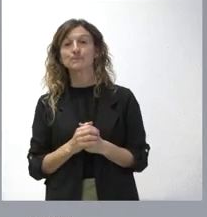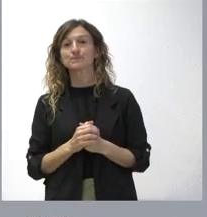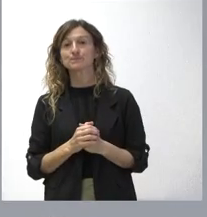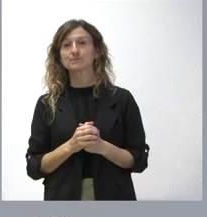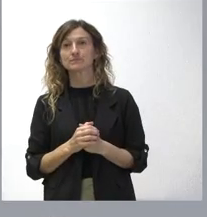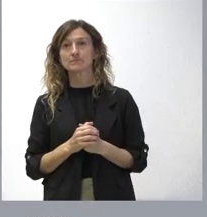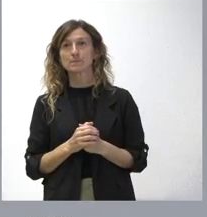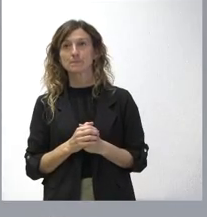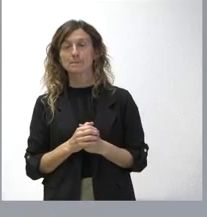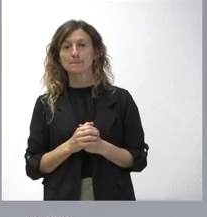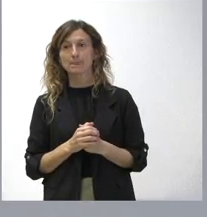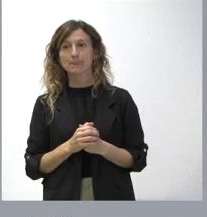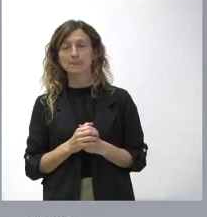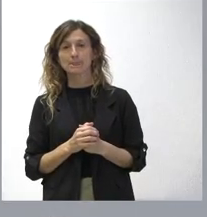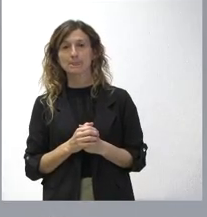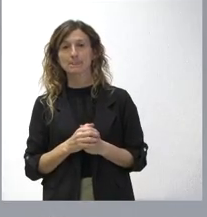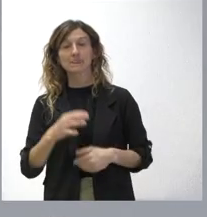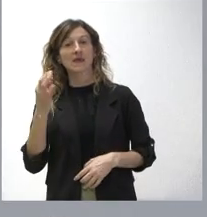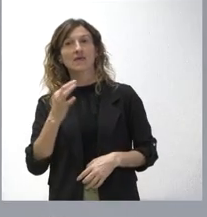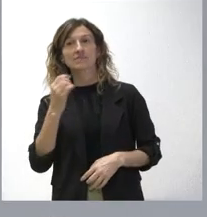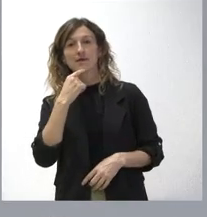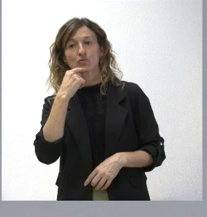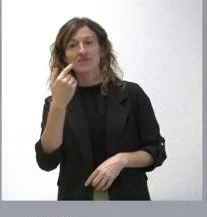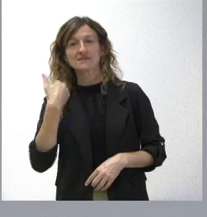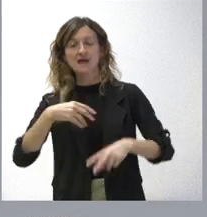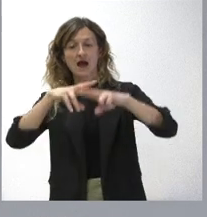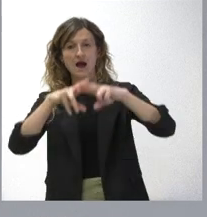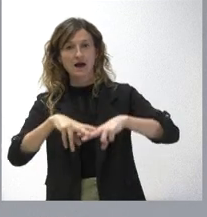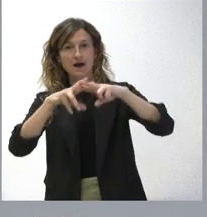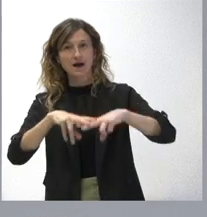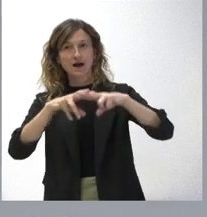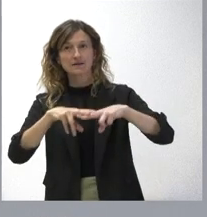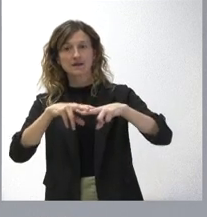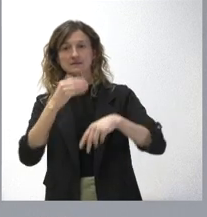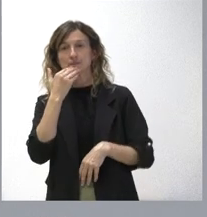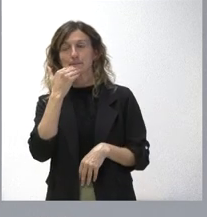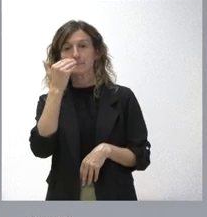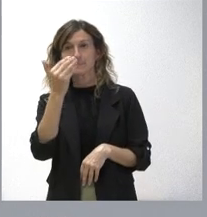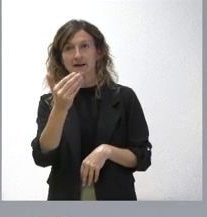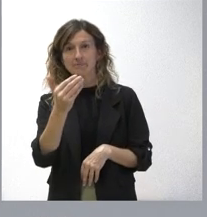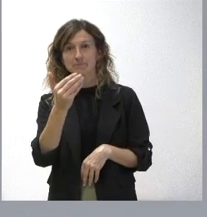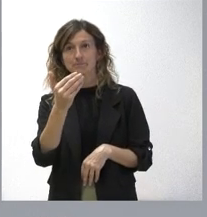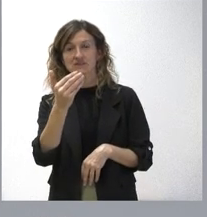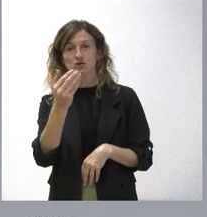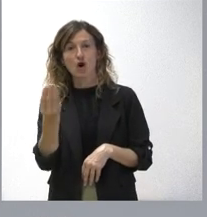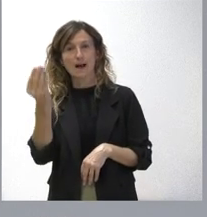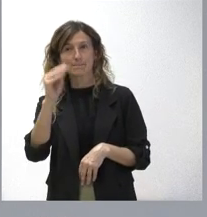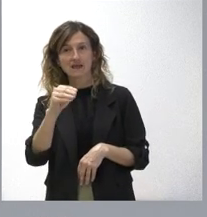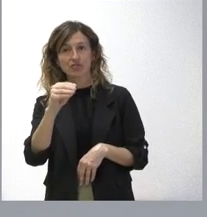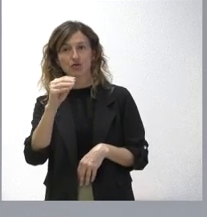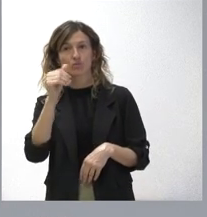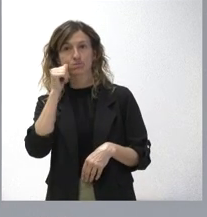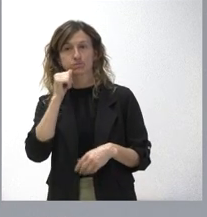hay que decir que ya tenemos un análisis inicial de la ampliación del permiso por